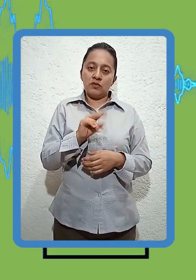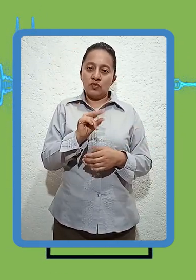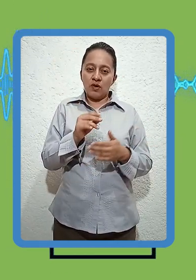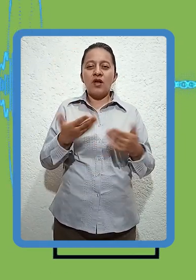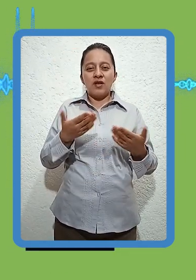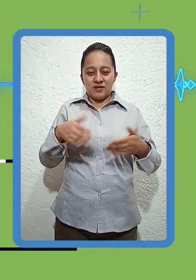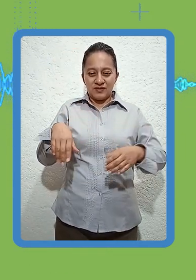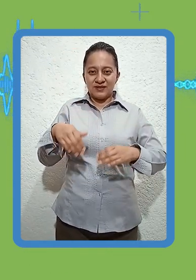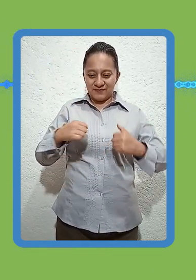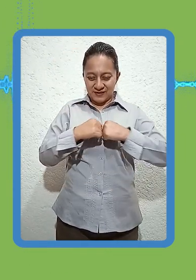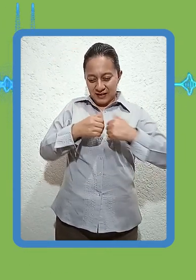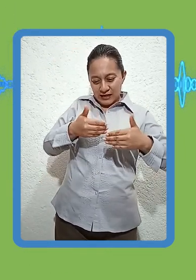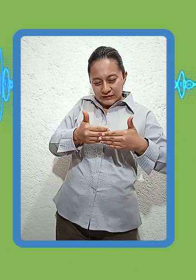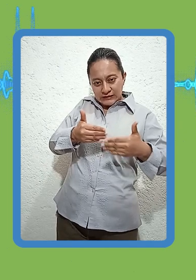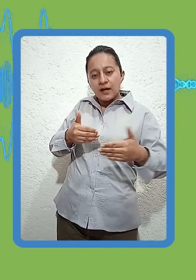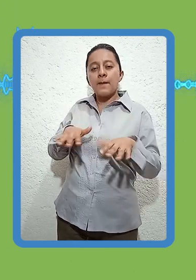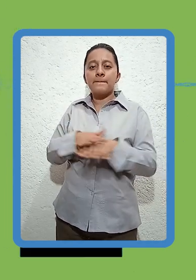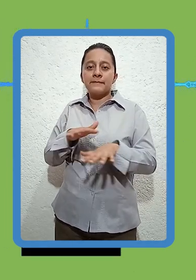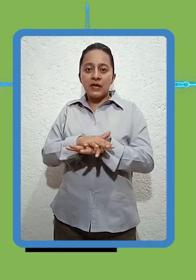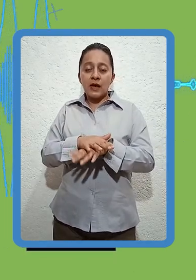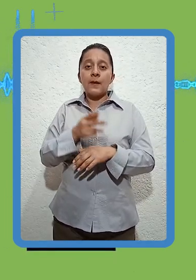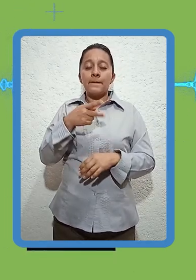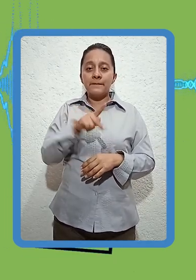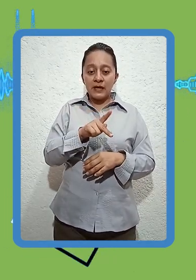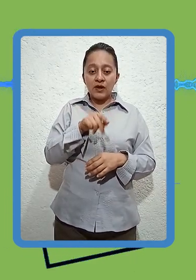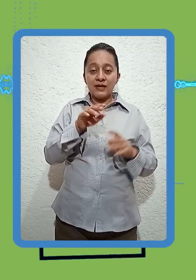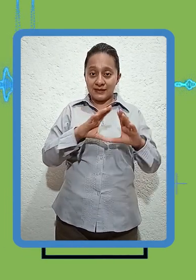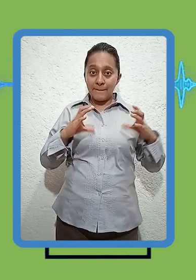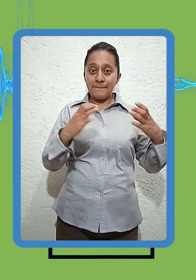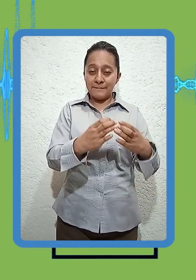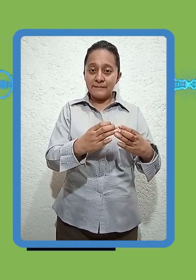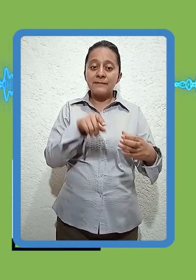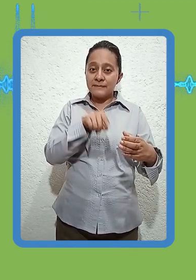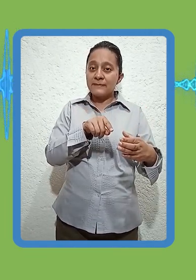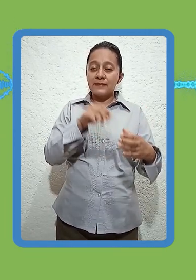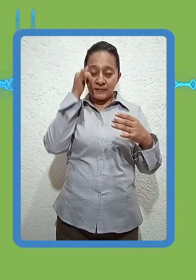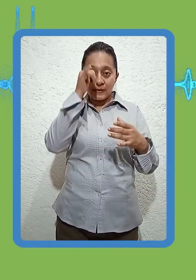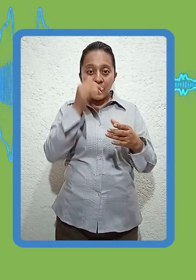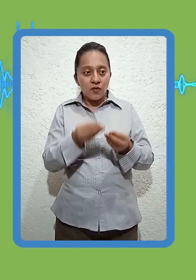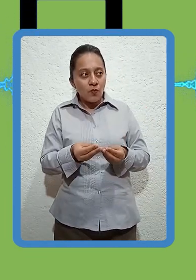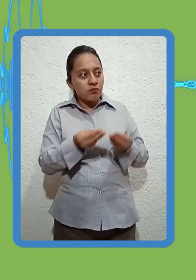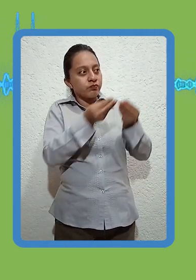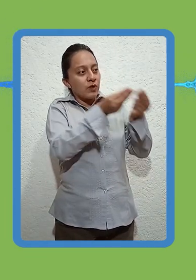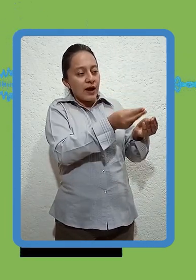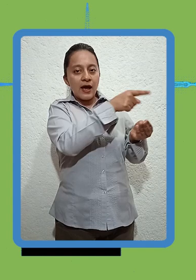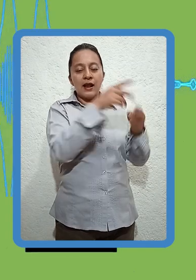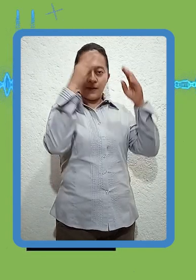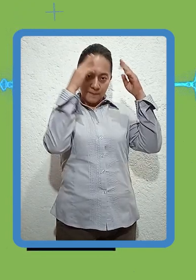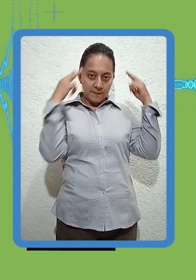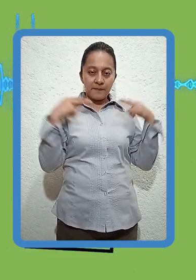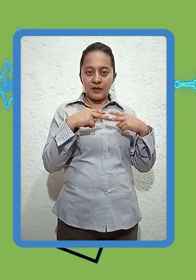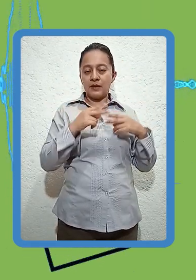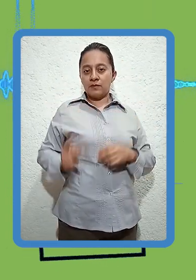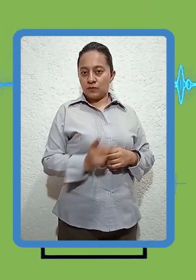está dedicada a la Virgen del Pueblito, entonces ahí empieza parte de la historia y del valor